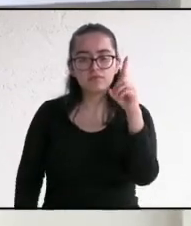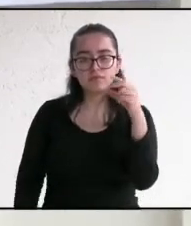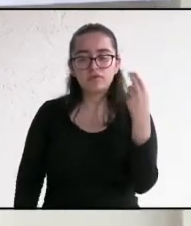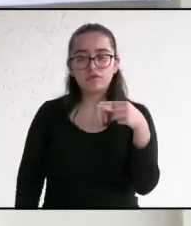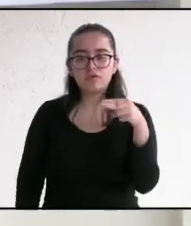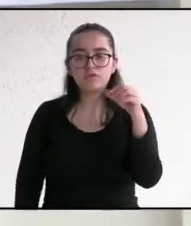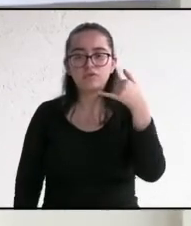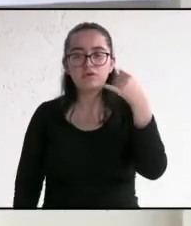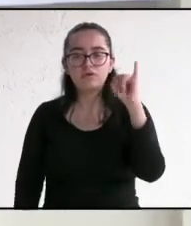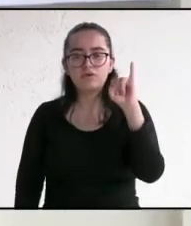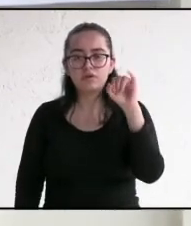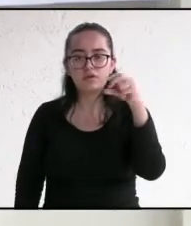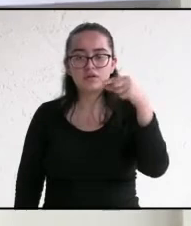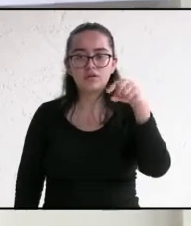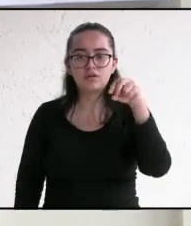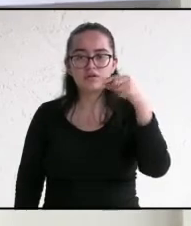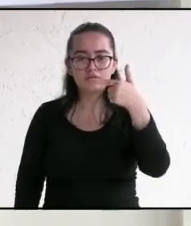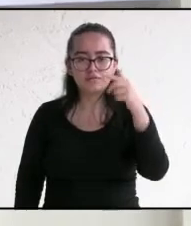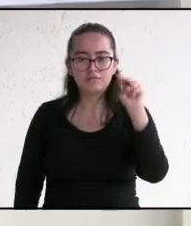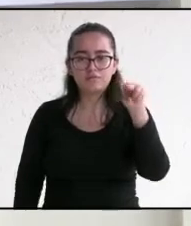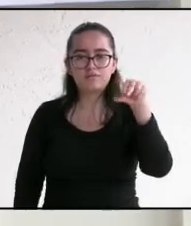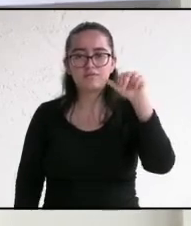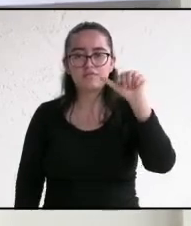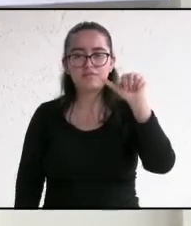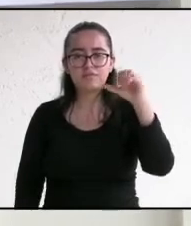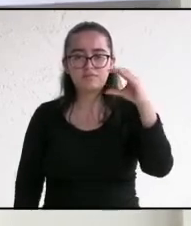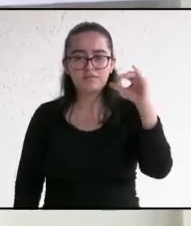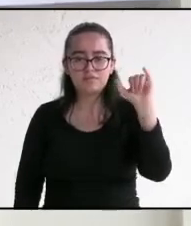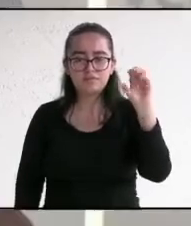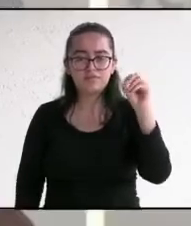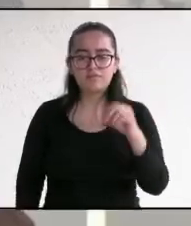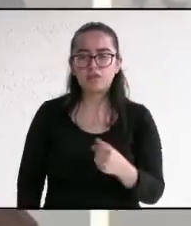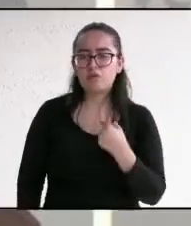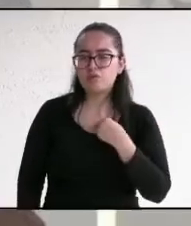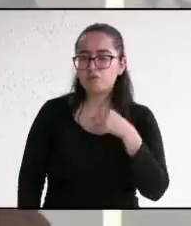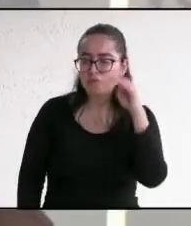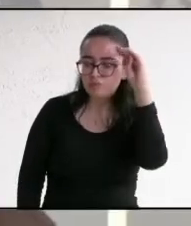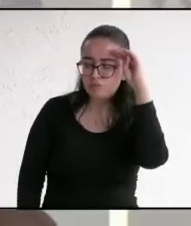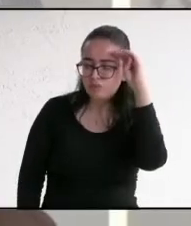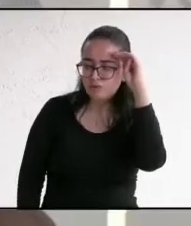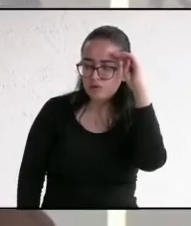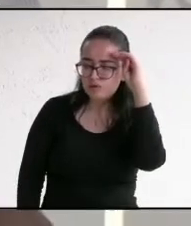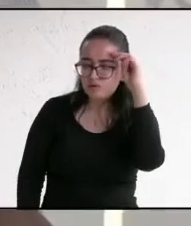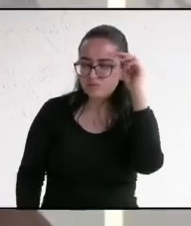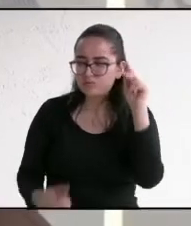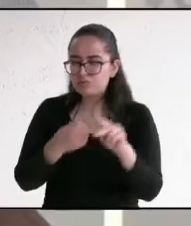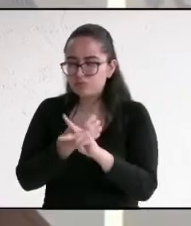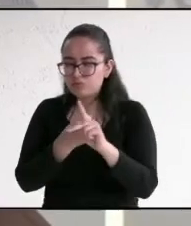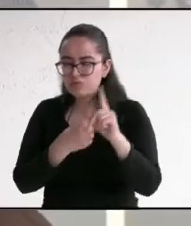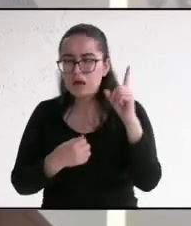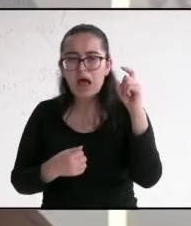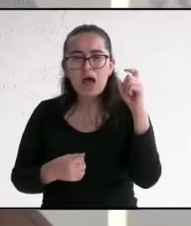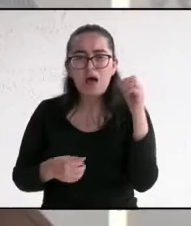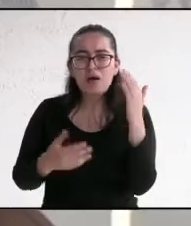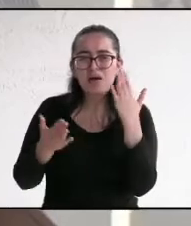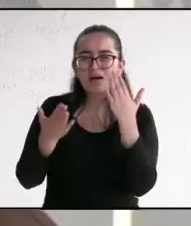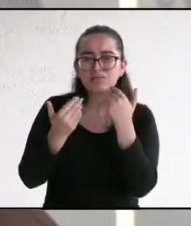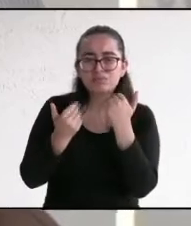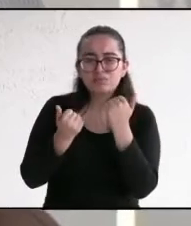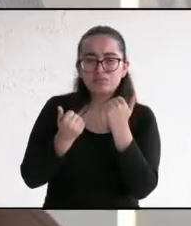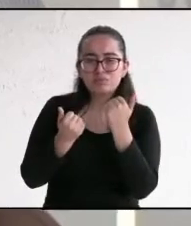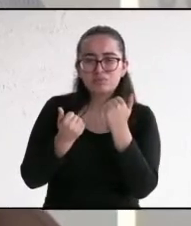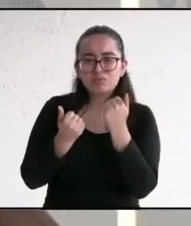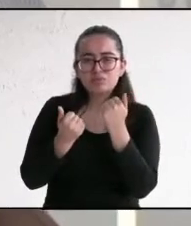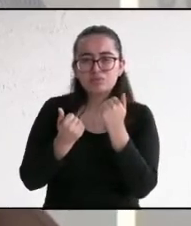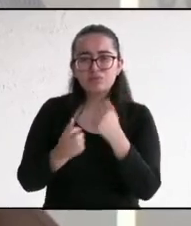Moral. Muy buenas tardes. Yo creo que hay dos causas importantes por la falta de agua en el municipio de Actopa. Una